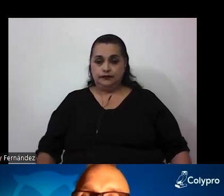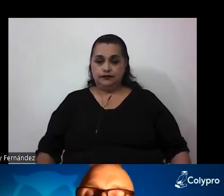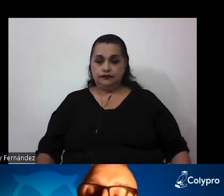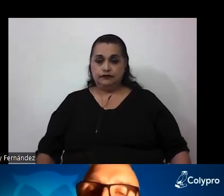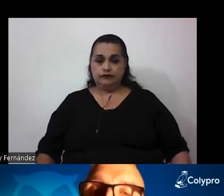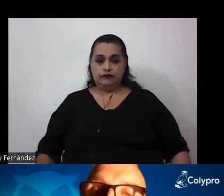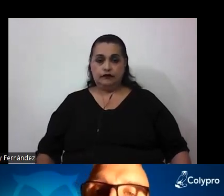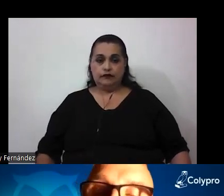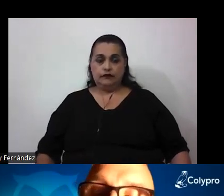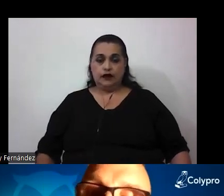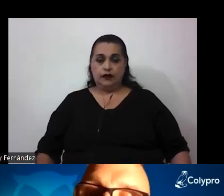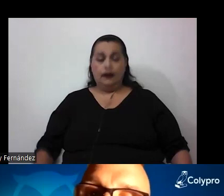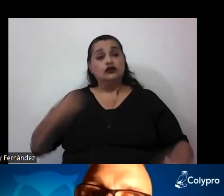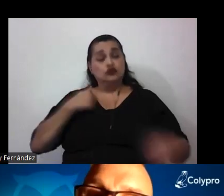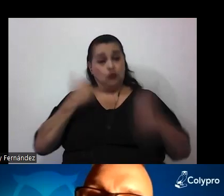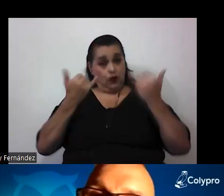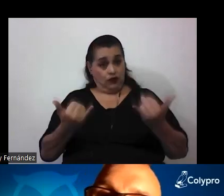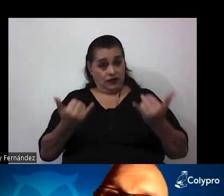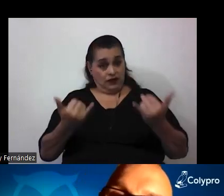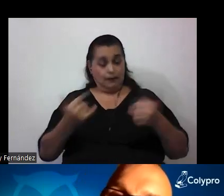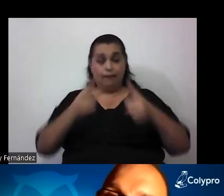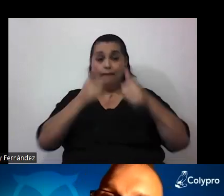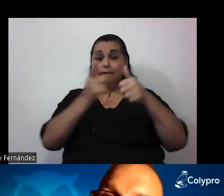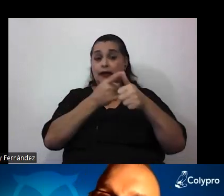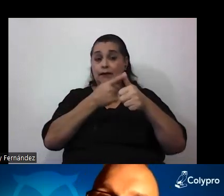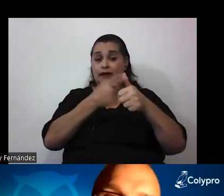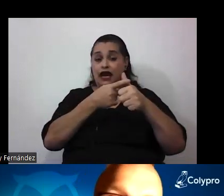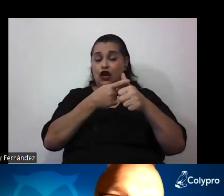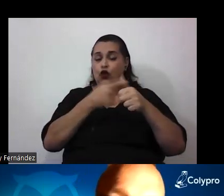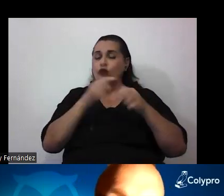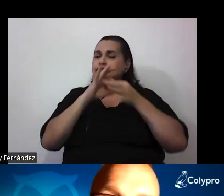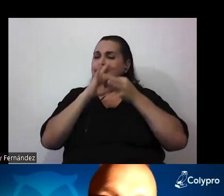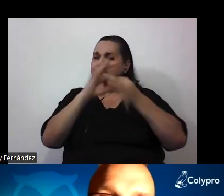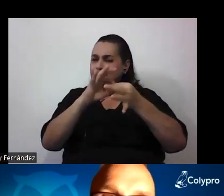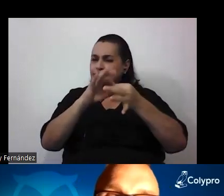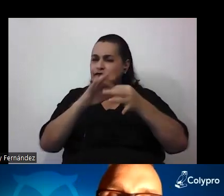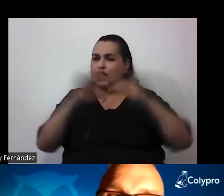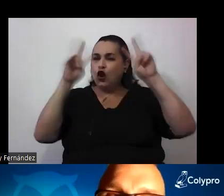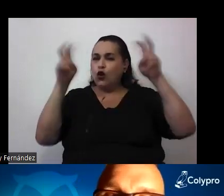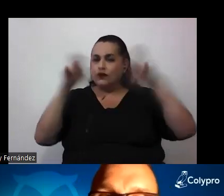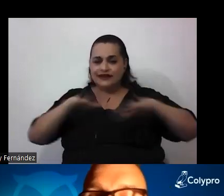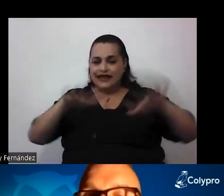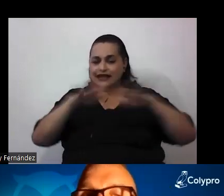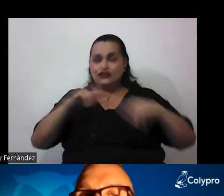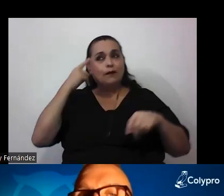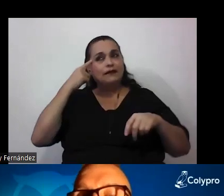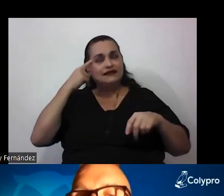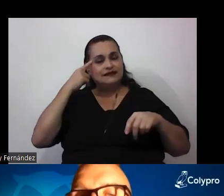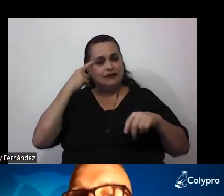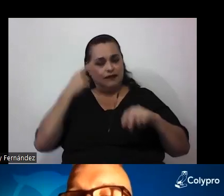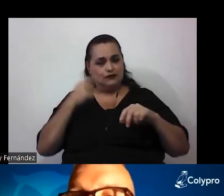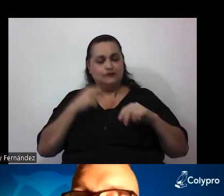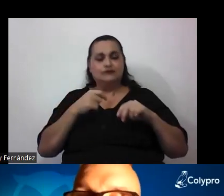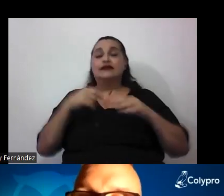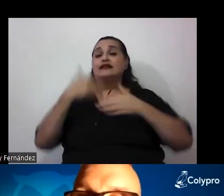Entonces, lo que voy a hacer es primero una breve referencia al contexto en el cual estamos pensando esto, luego